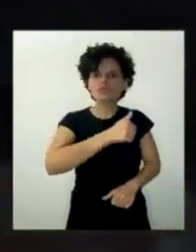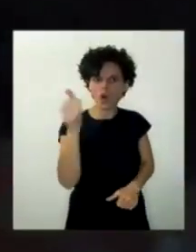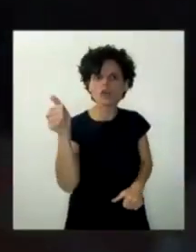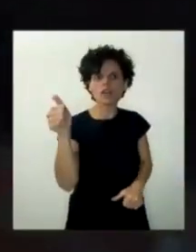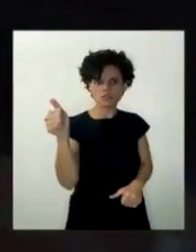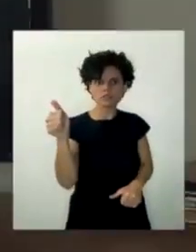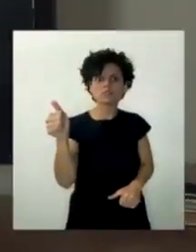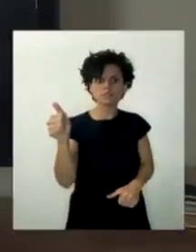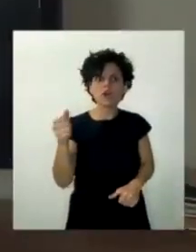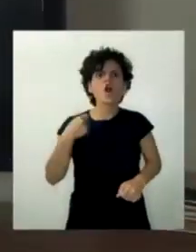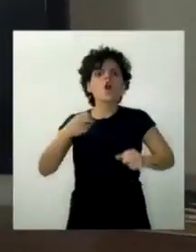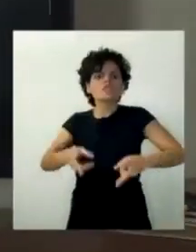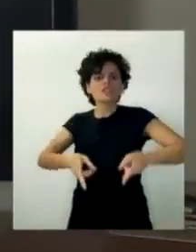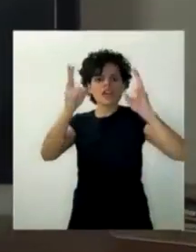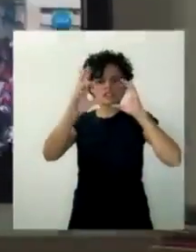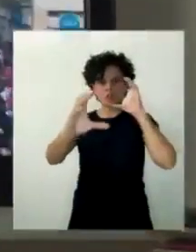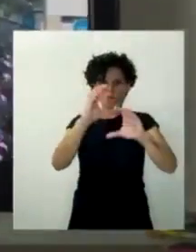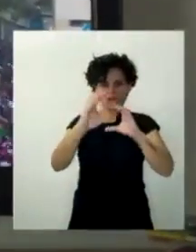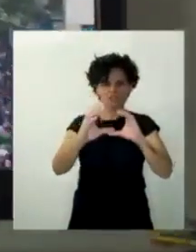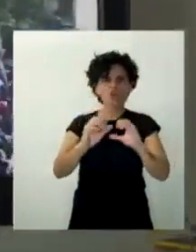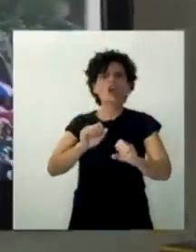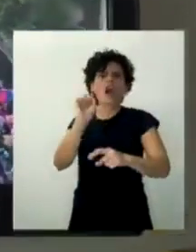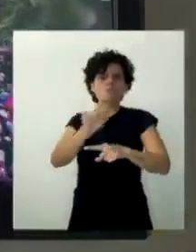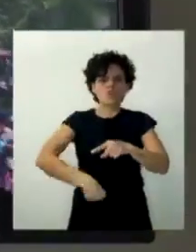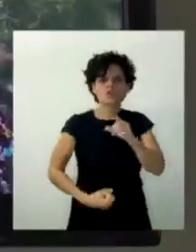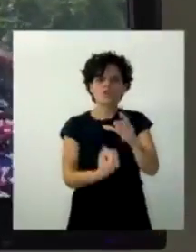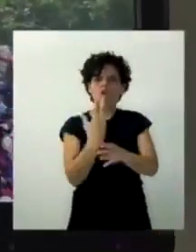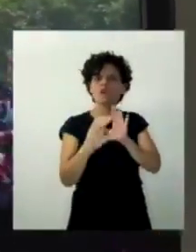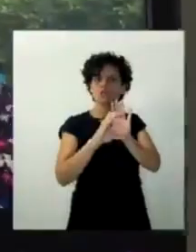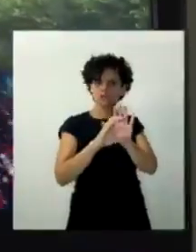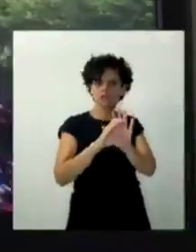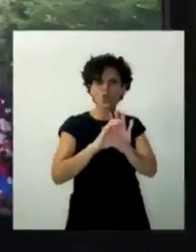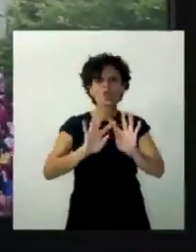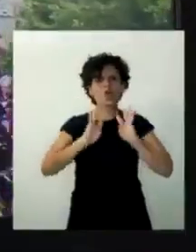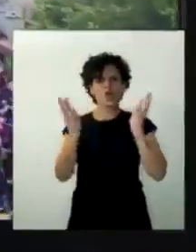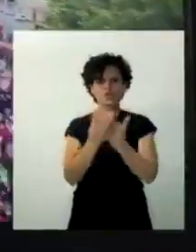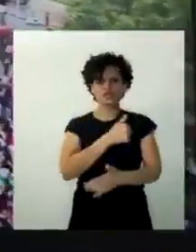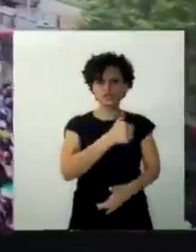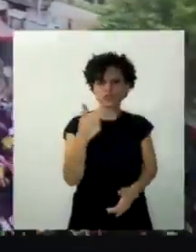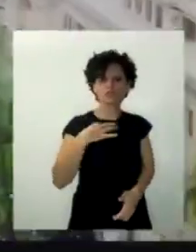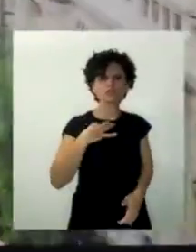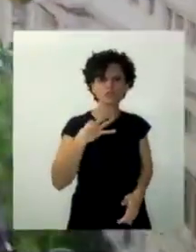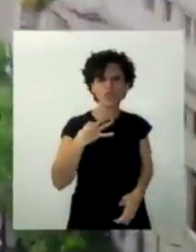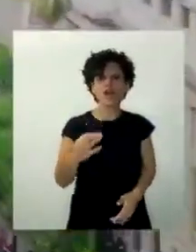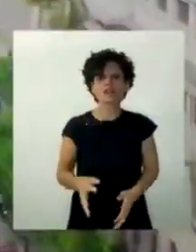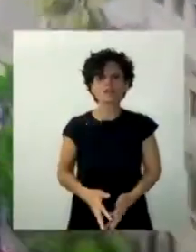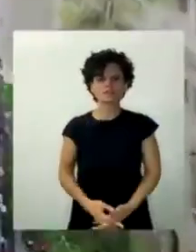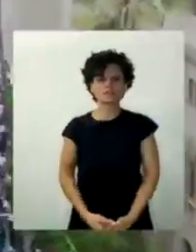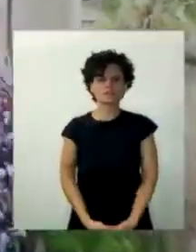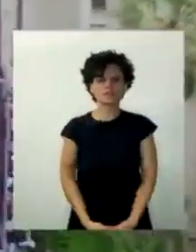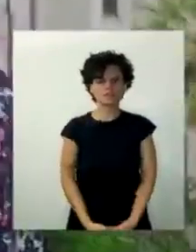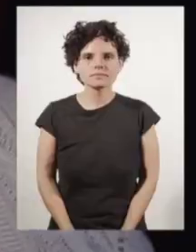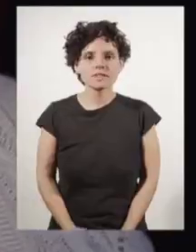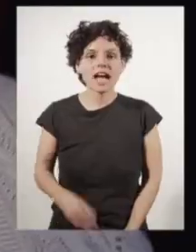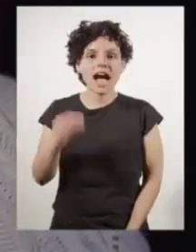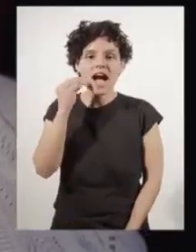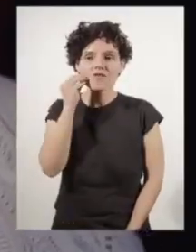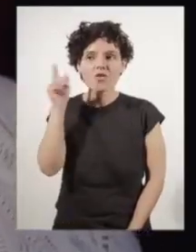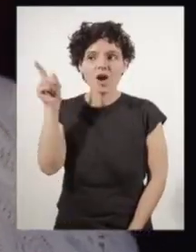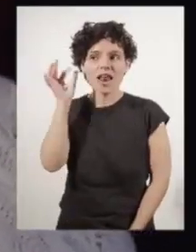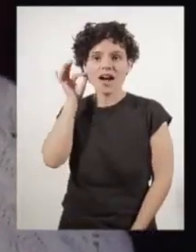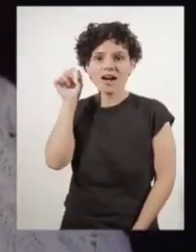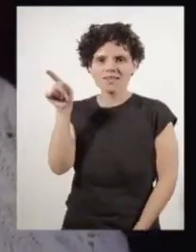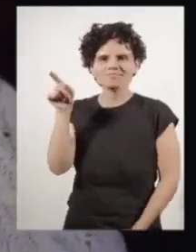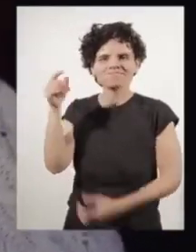todas y todos en pantalla. Por el derecho a la comunicación, yo apruebo una nueva constitución y convención constitucional. De mi